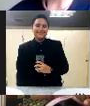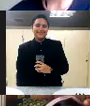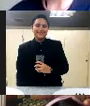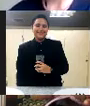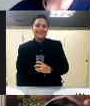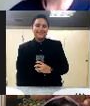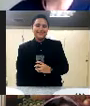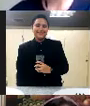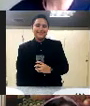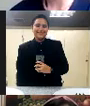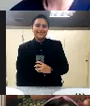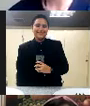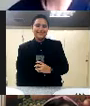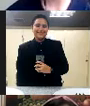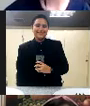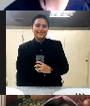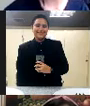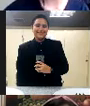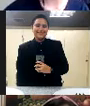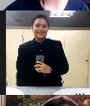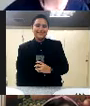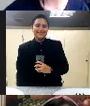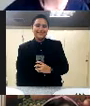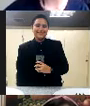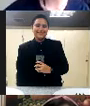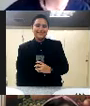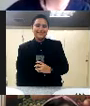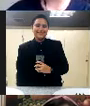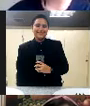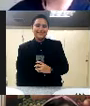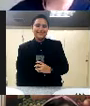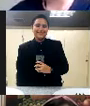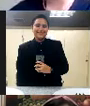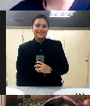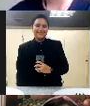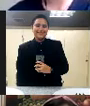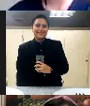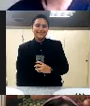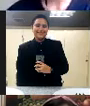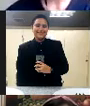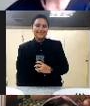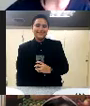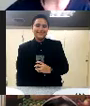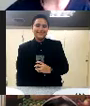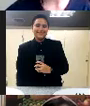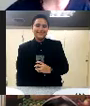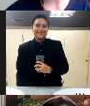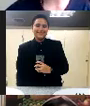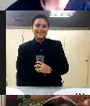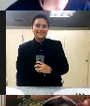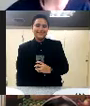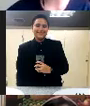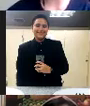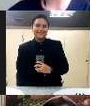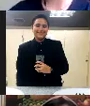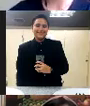decirte que ese no es mi estilo. Las verificaciones de los años de experiencia y las titulaciones ya las hicieron antes